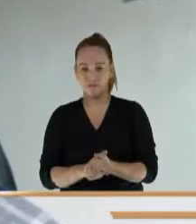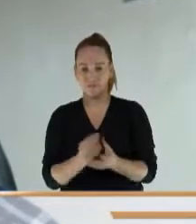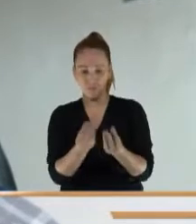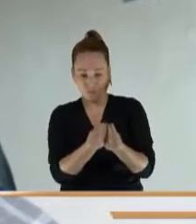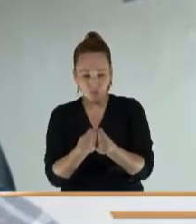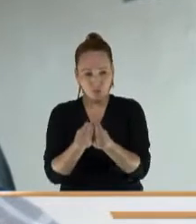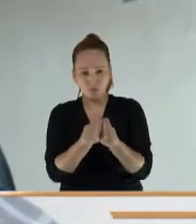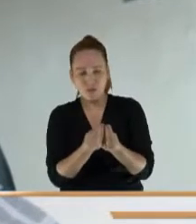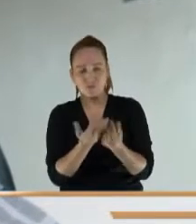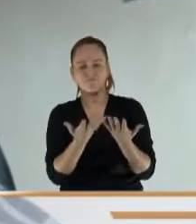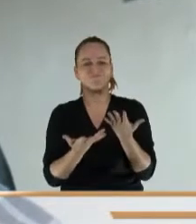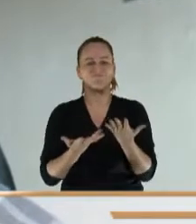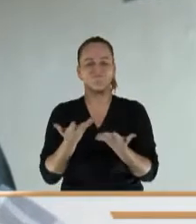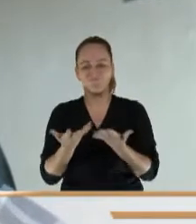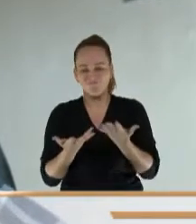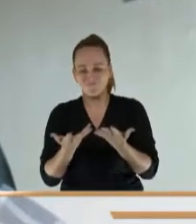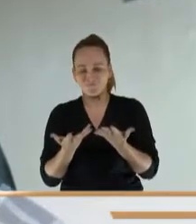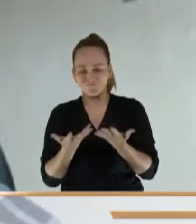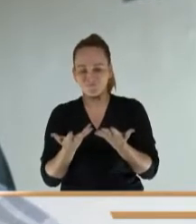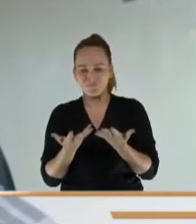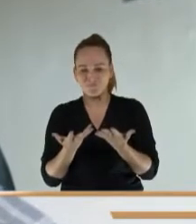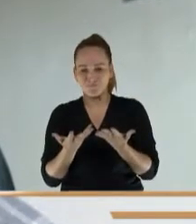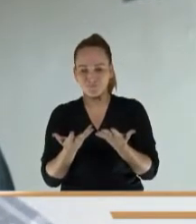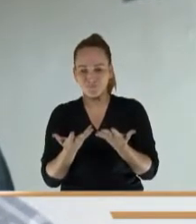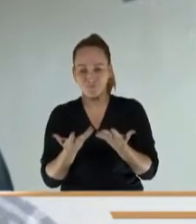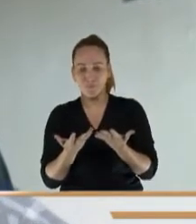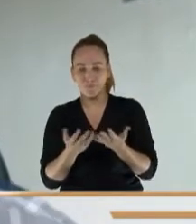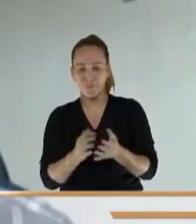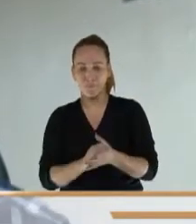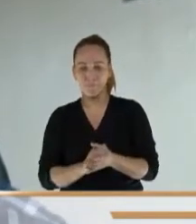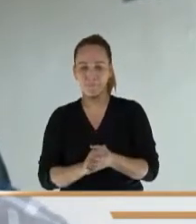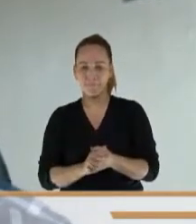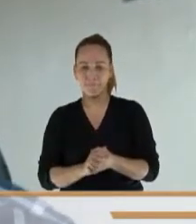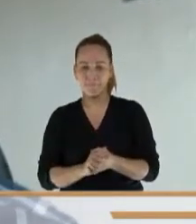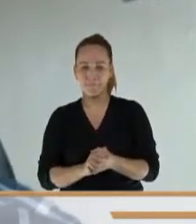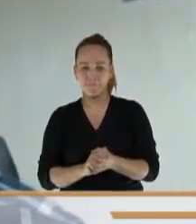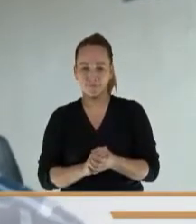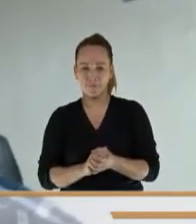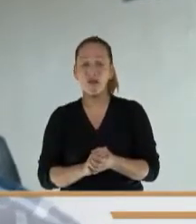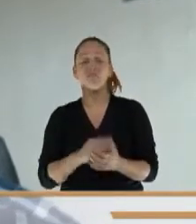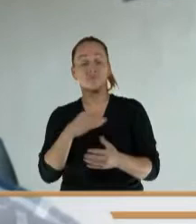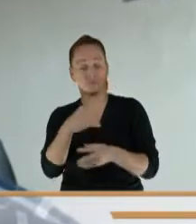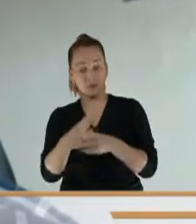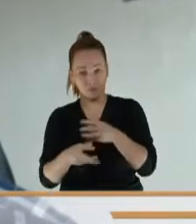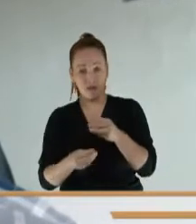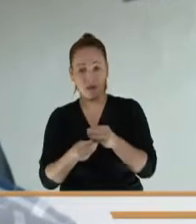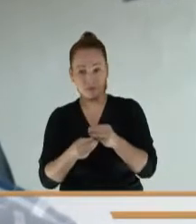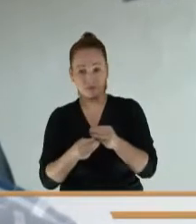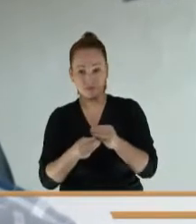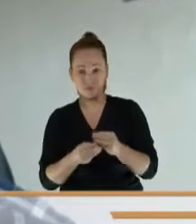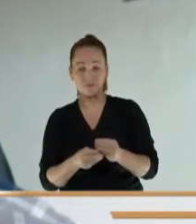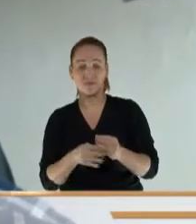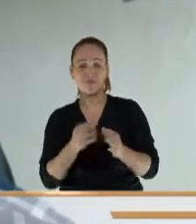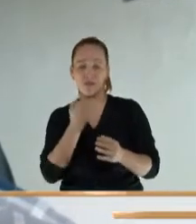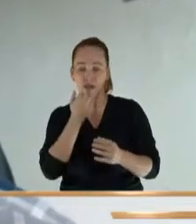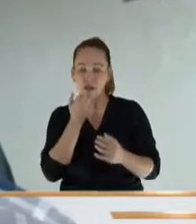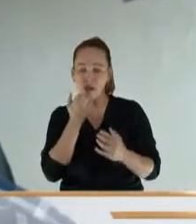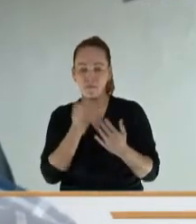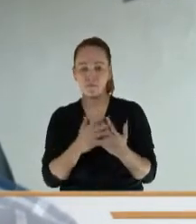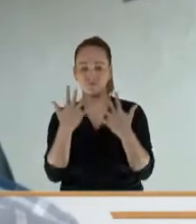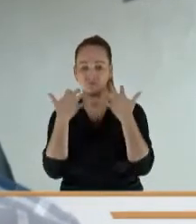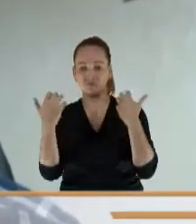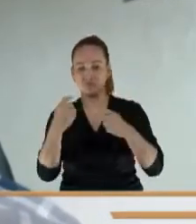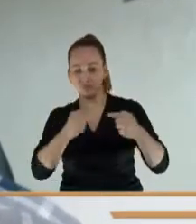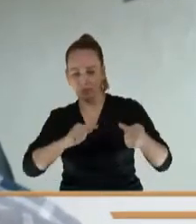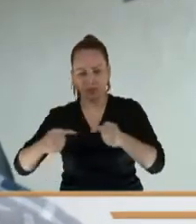todas las incompatibilidades y de todas las inhabilidades. Además, solamente les pagan por plenarias, no les pagan